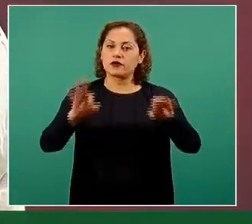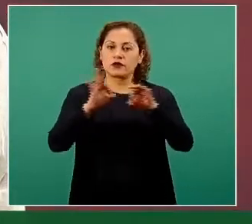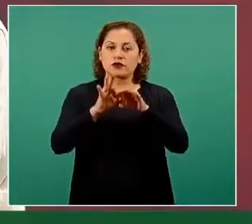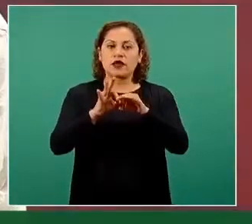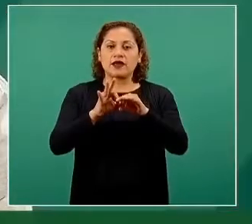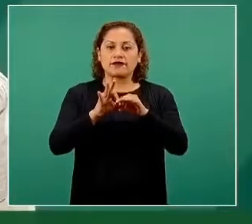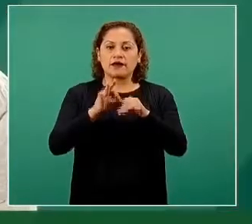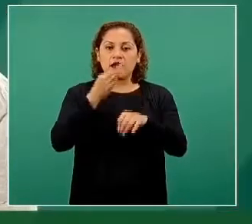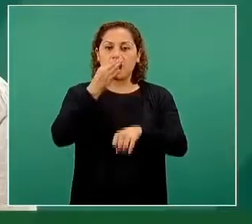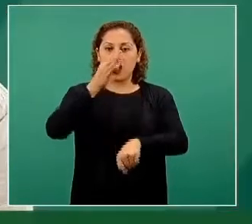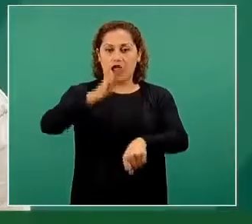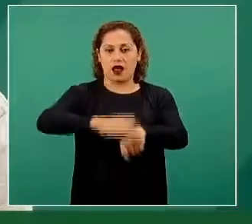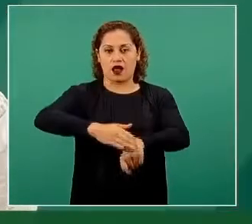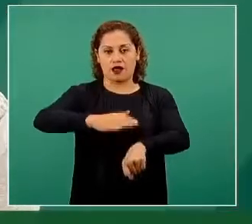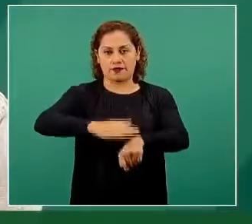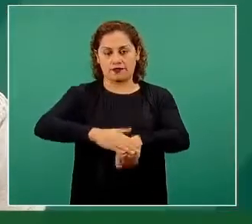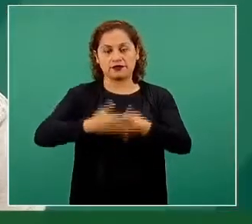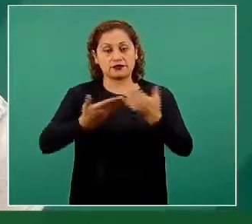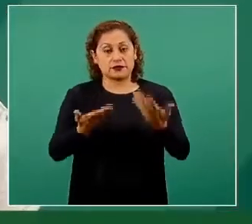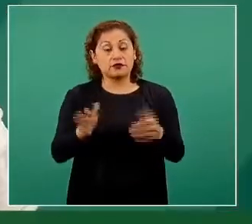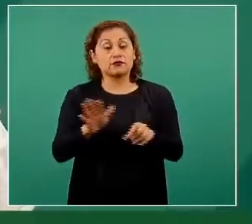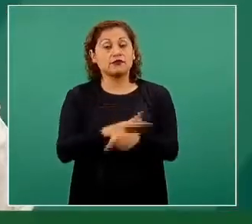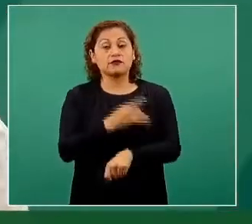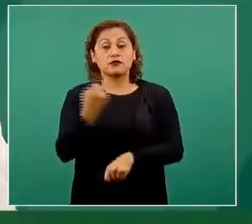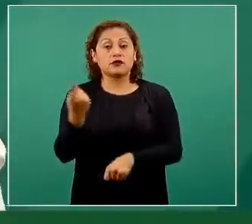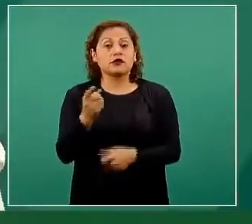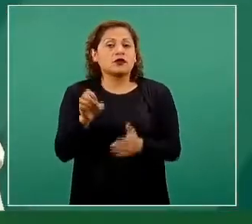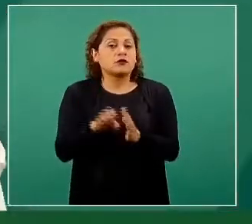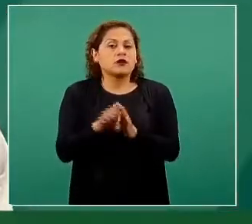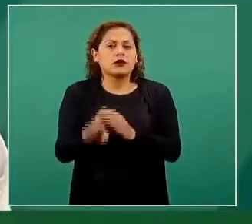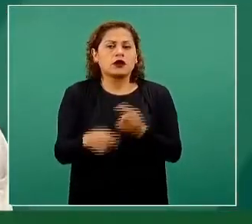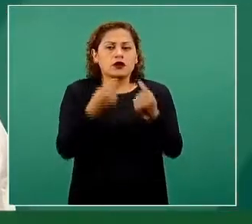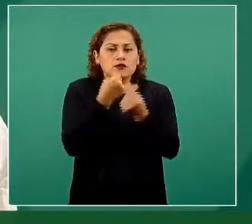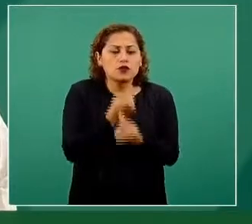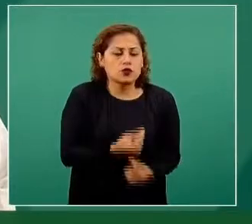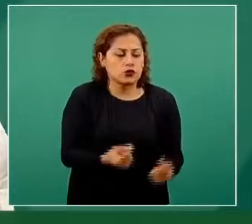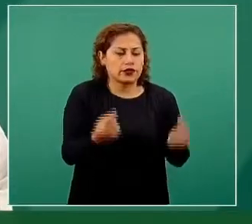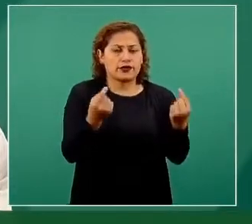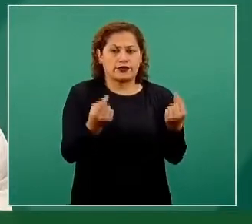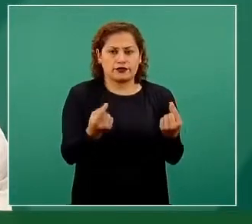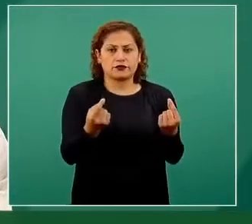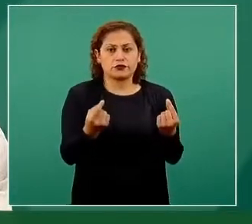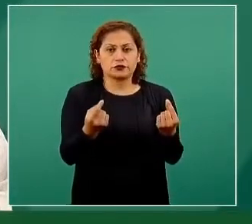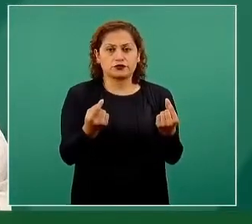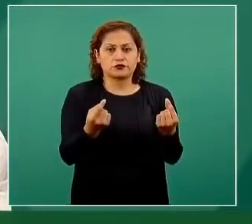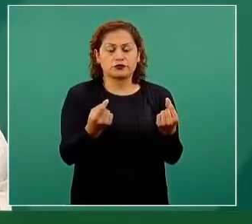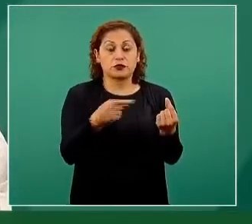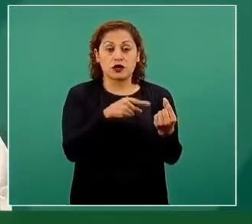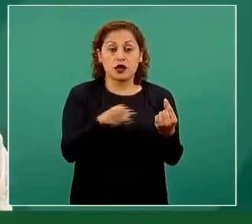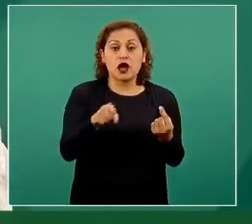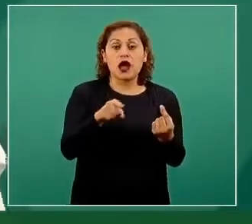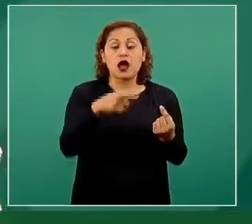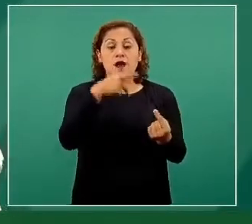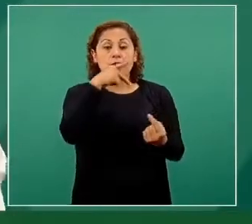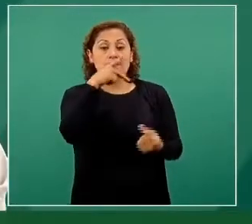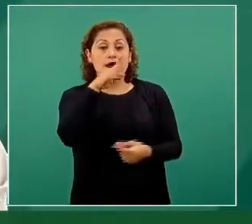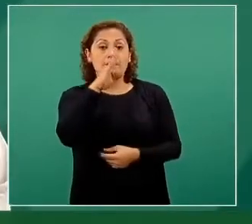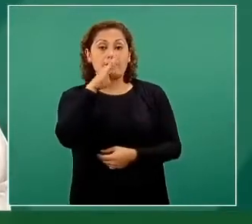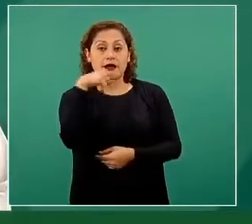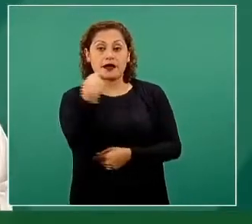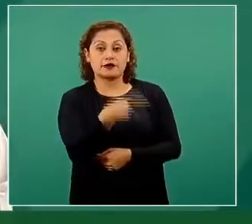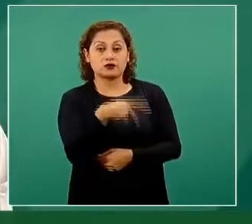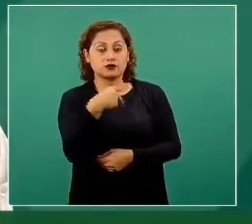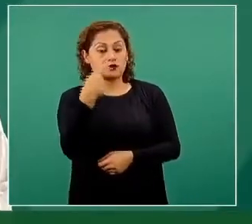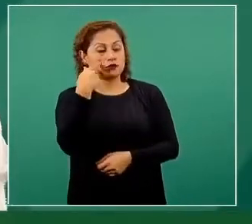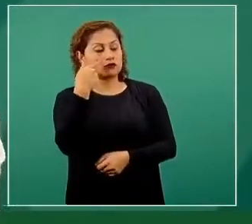se han presentado. Ya sea porque si se trata de una persona menor, la madre, el padre, los tutores se han